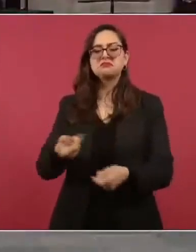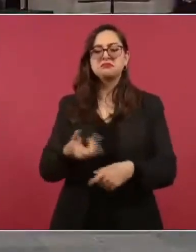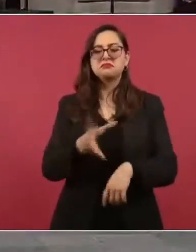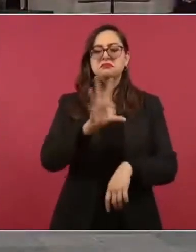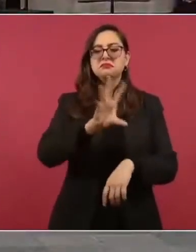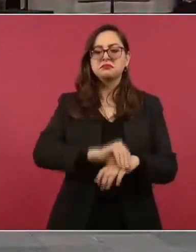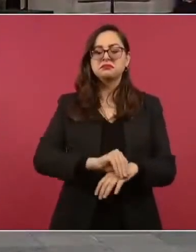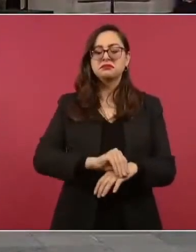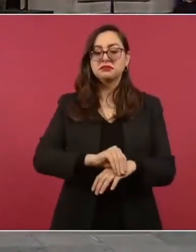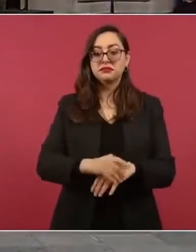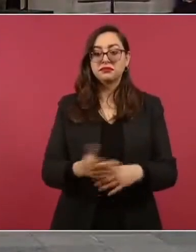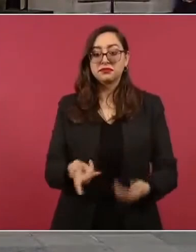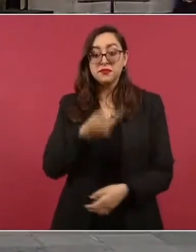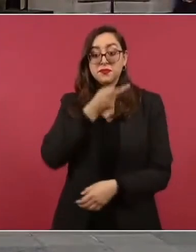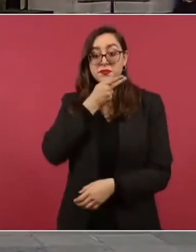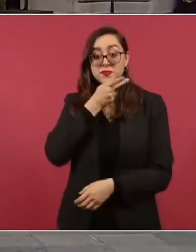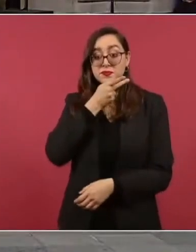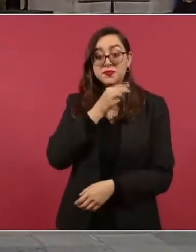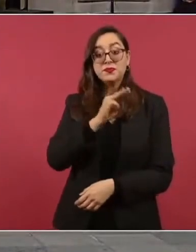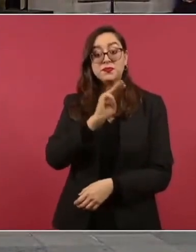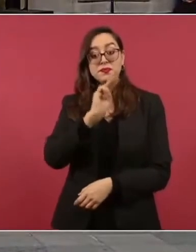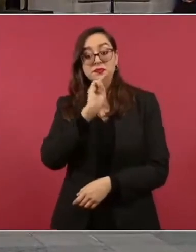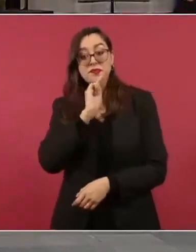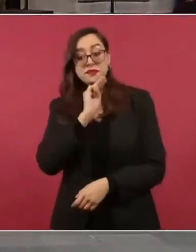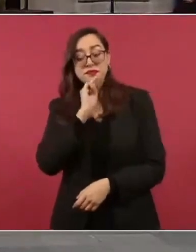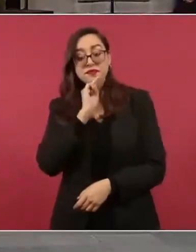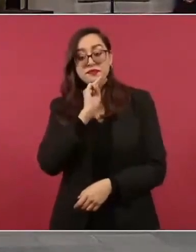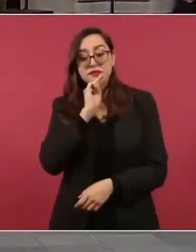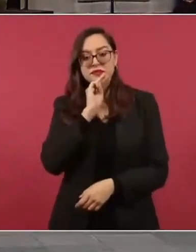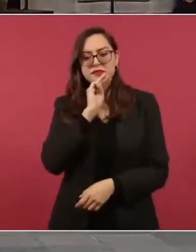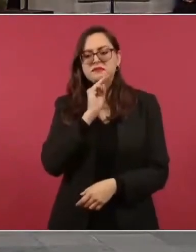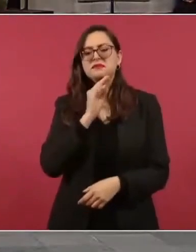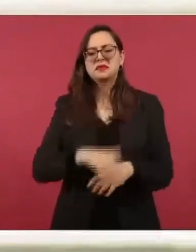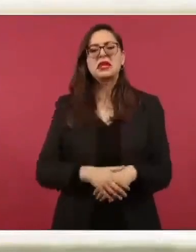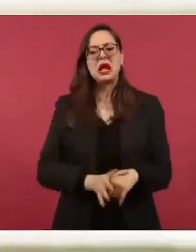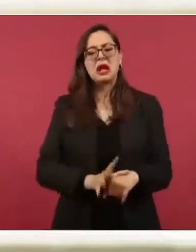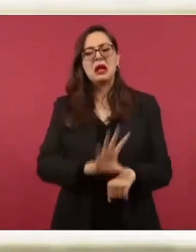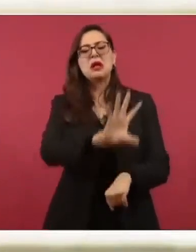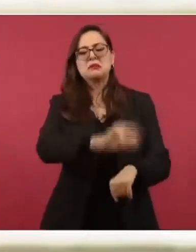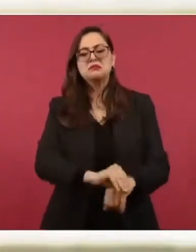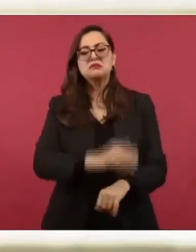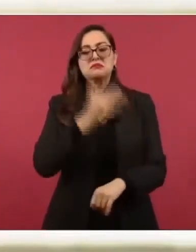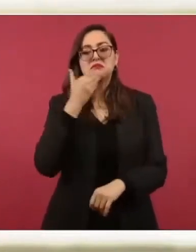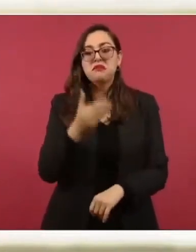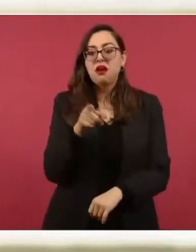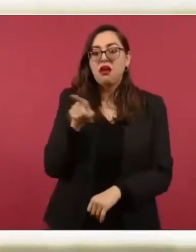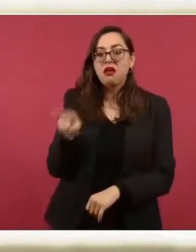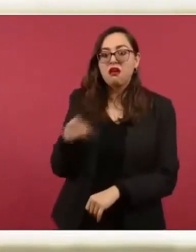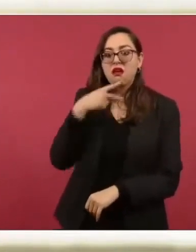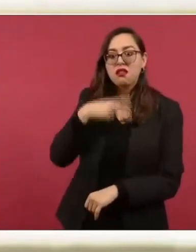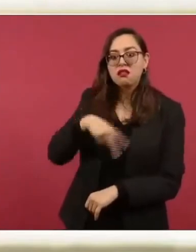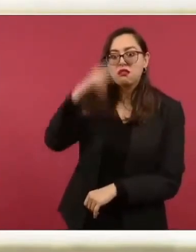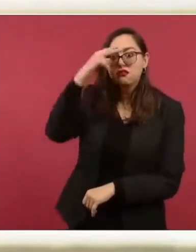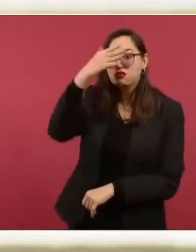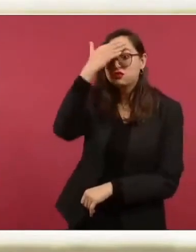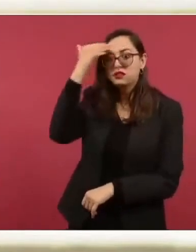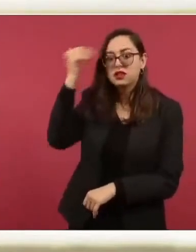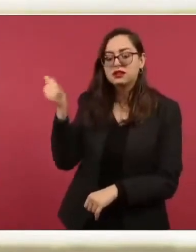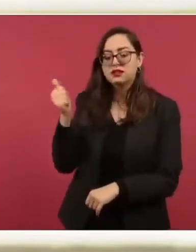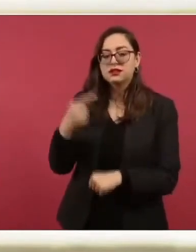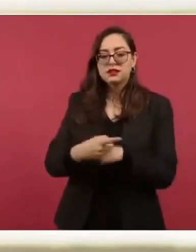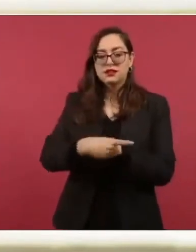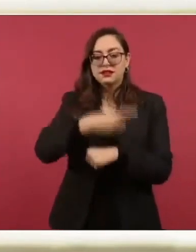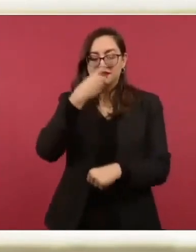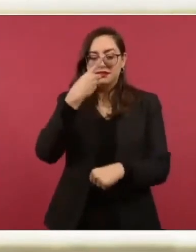padres de familia, madres de familias, no saben sobre el daño que causan